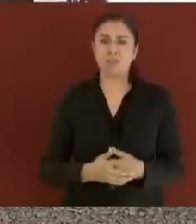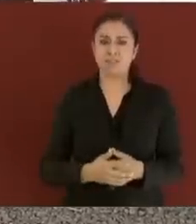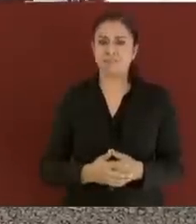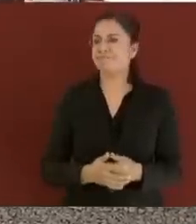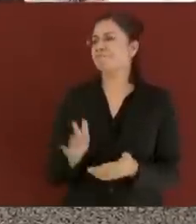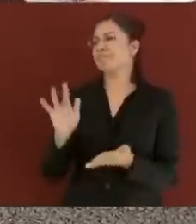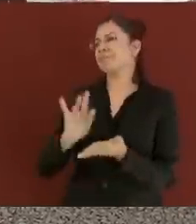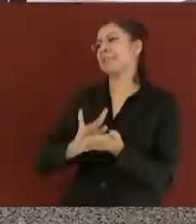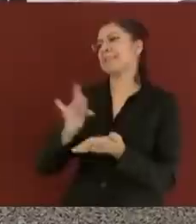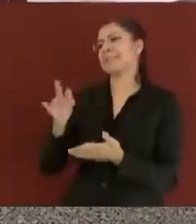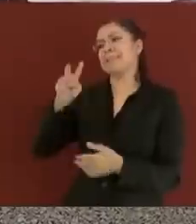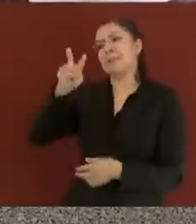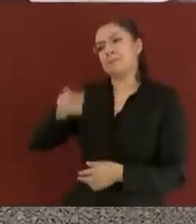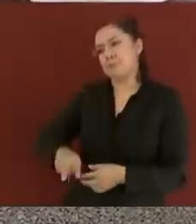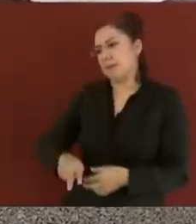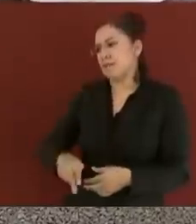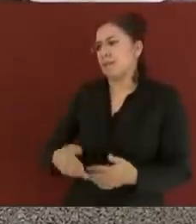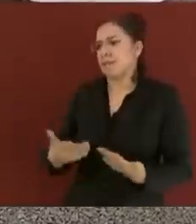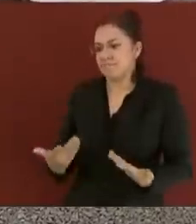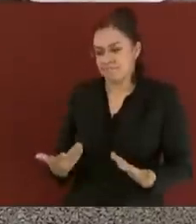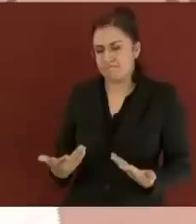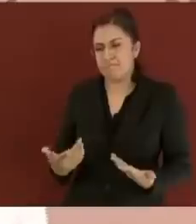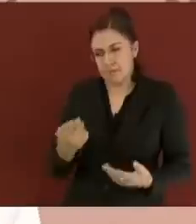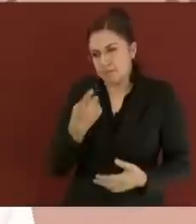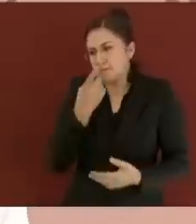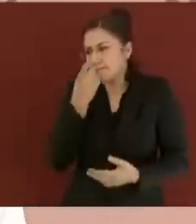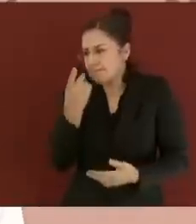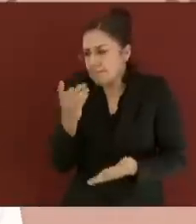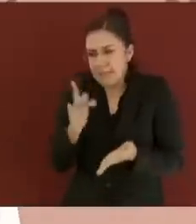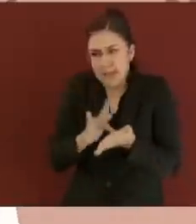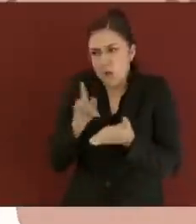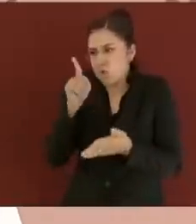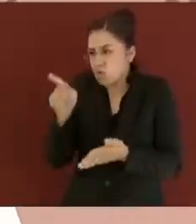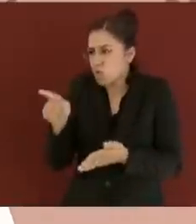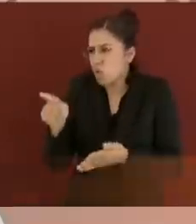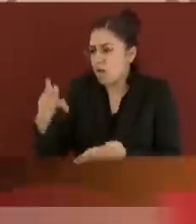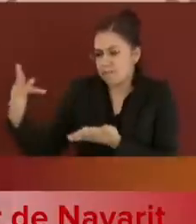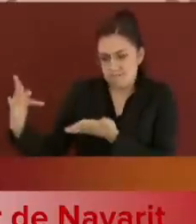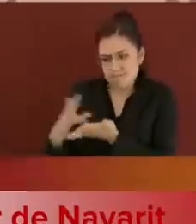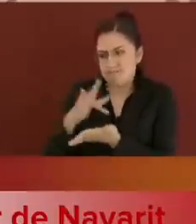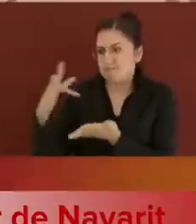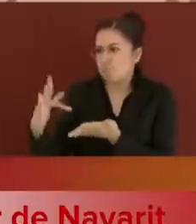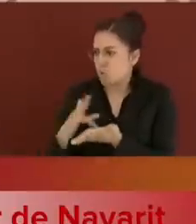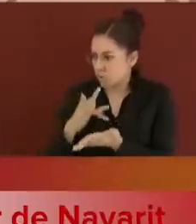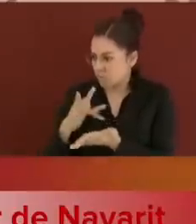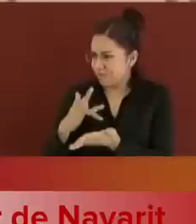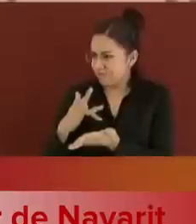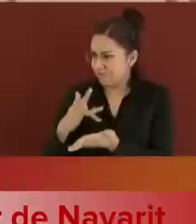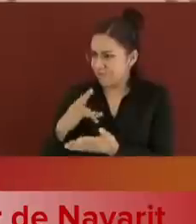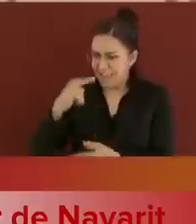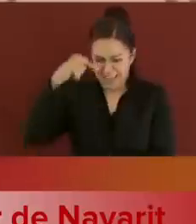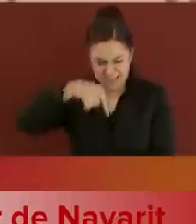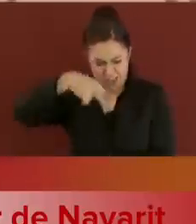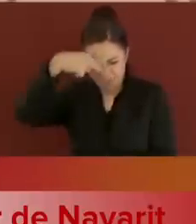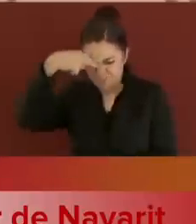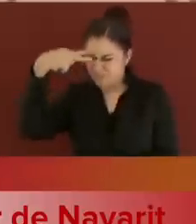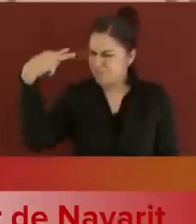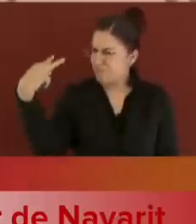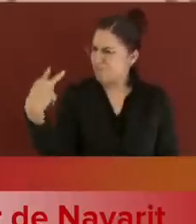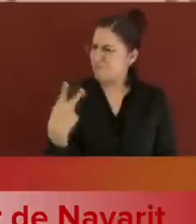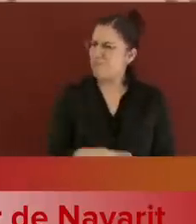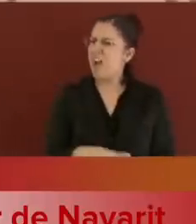una obra en especial de las muchas que su gobierno ha impulsado en Nayarit. La cuna de nuestra mexicanidad,